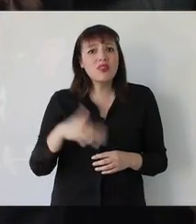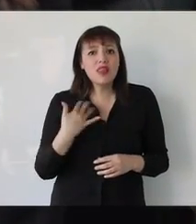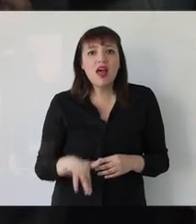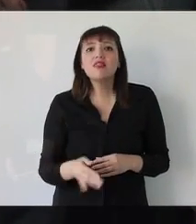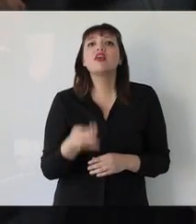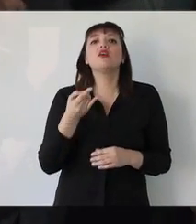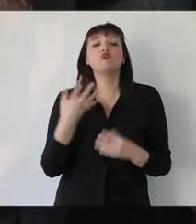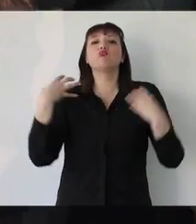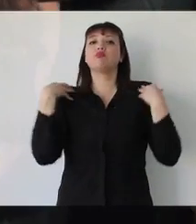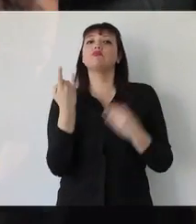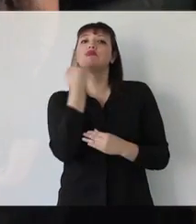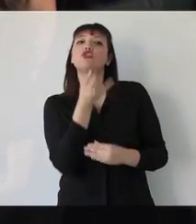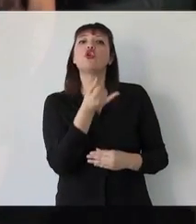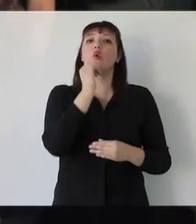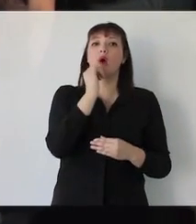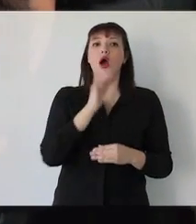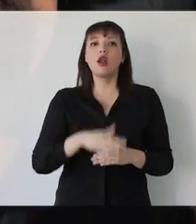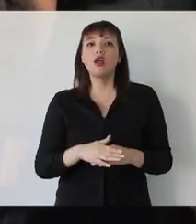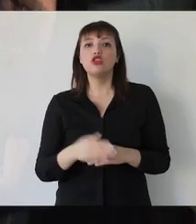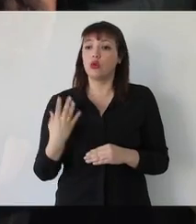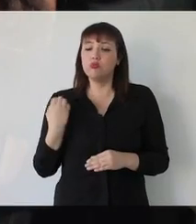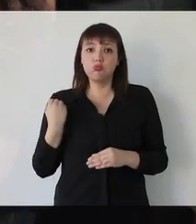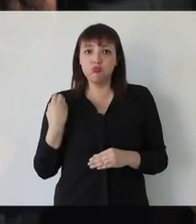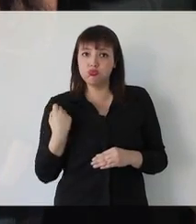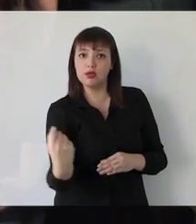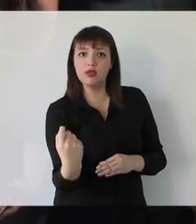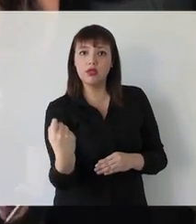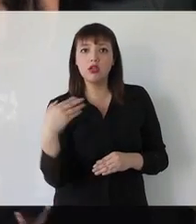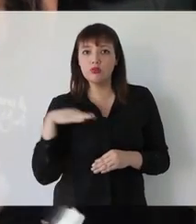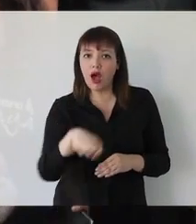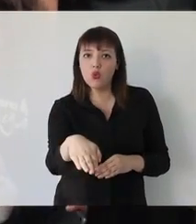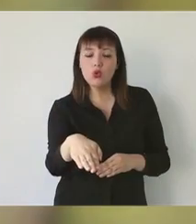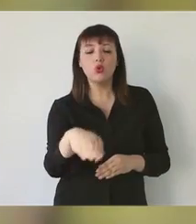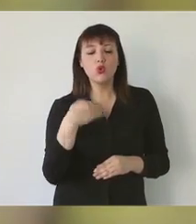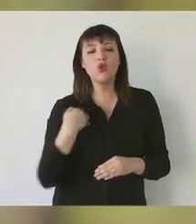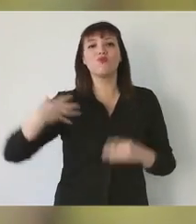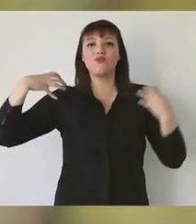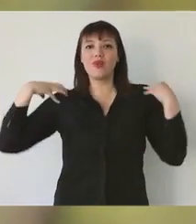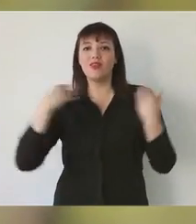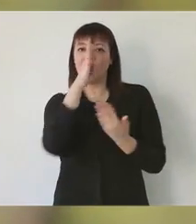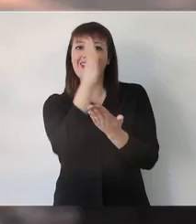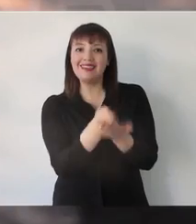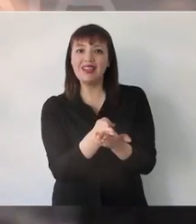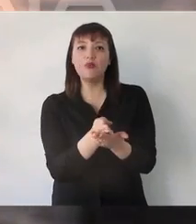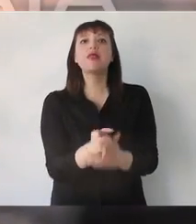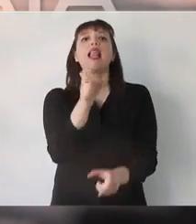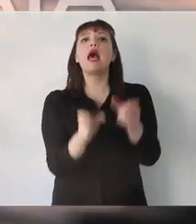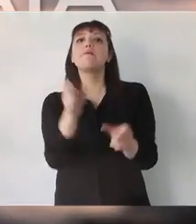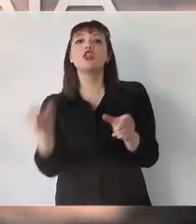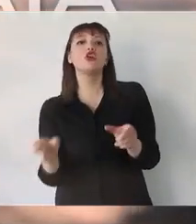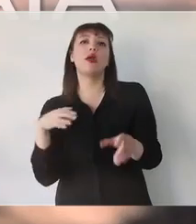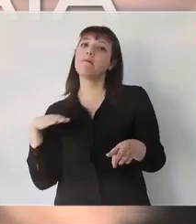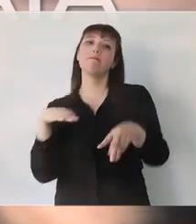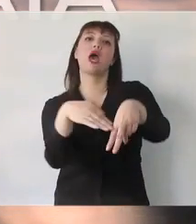y manejar. Responsablemente yo decido acelerar el vehículo. La persona con exceso de velocidad igual que la persona con alcohol no